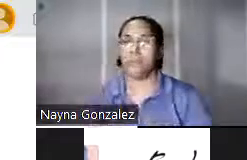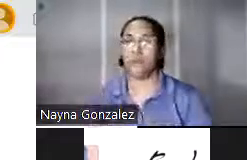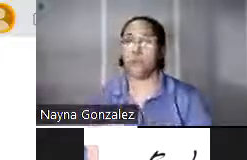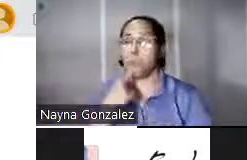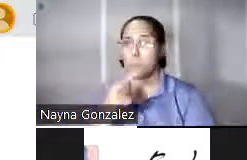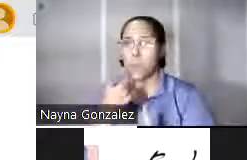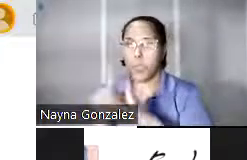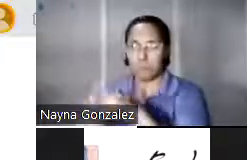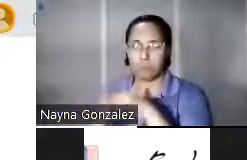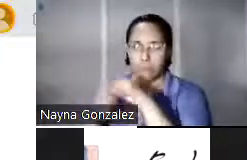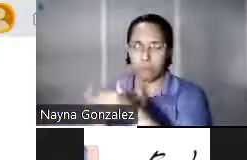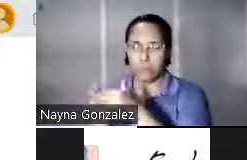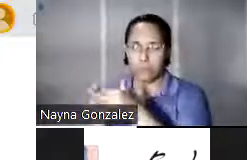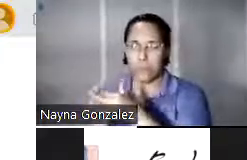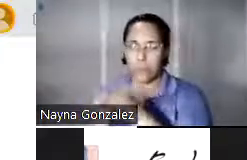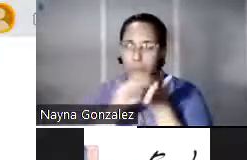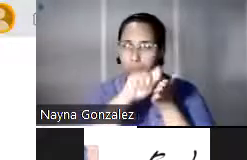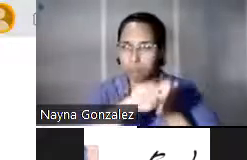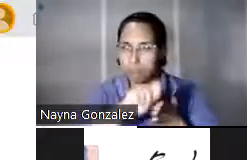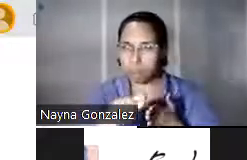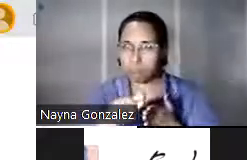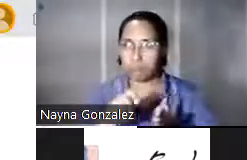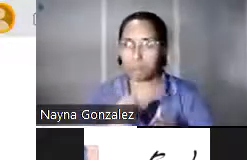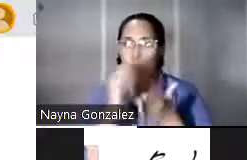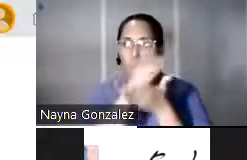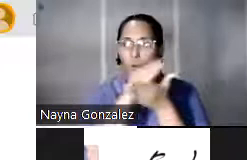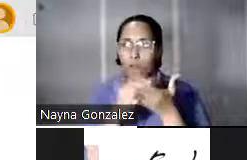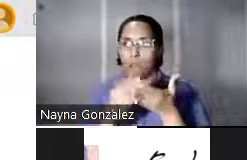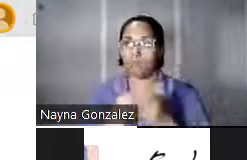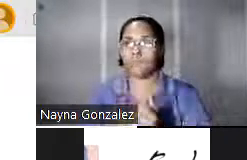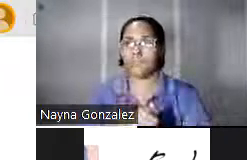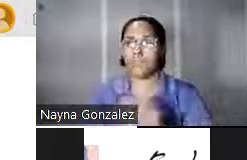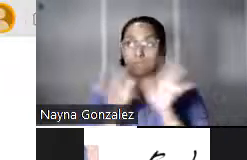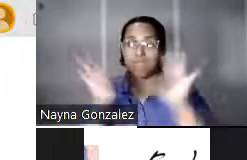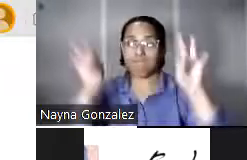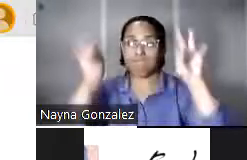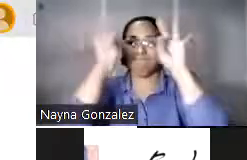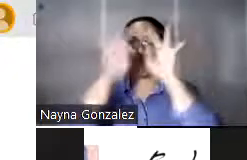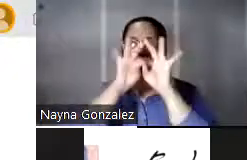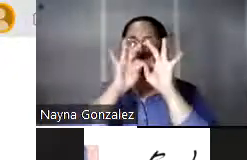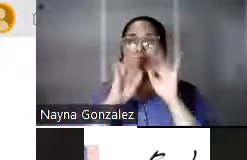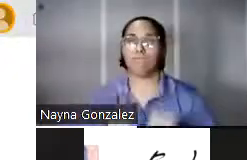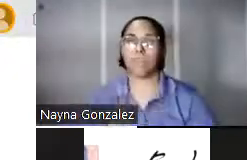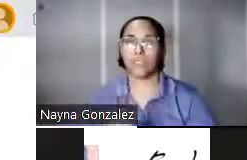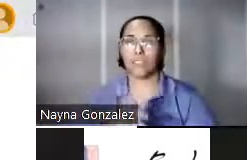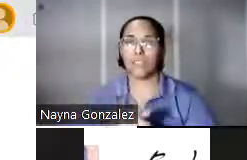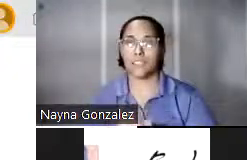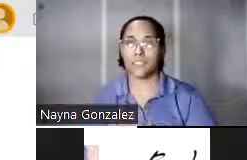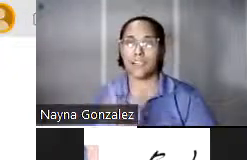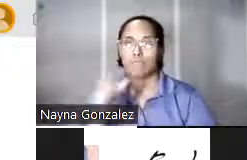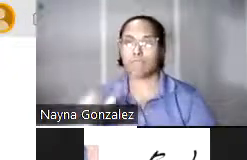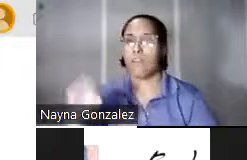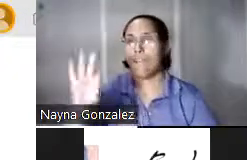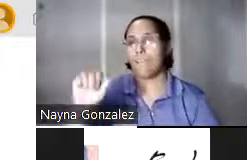principio de este escrito, una parte importante del mérito lo tuvo la febril